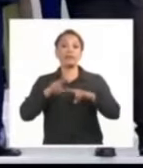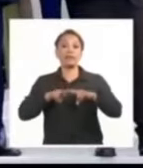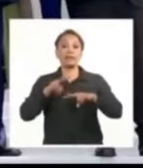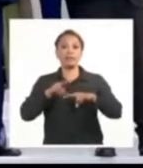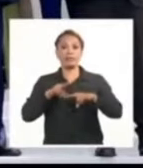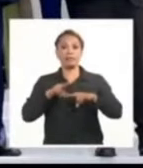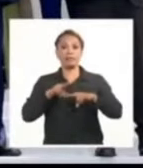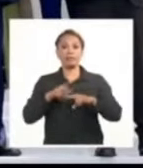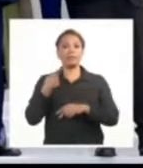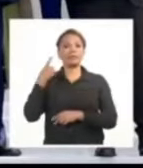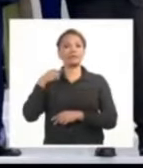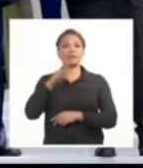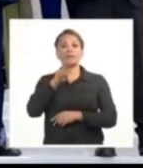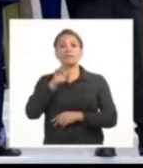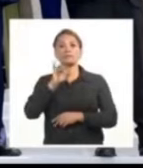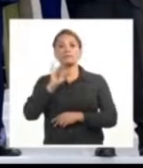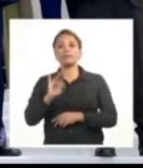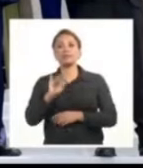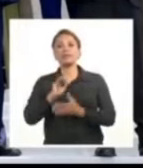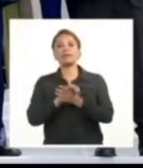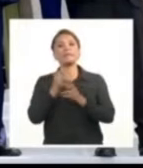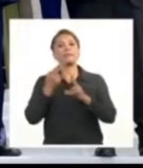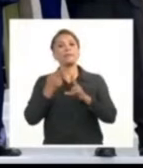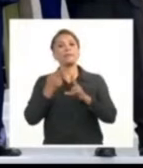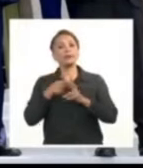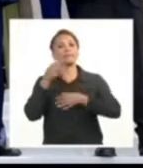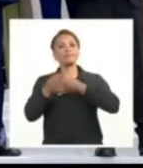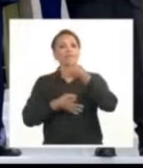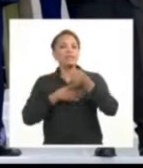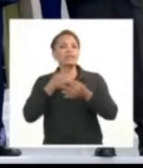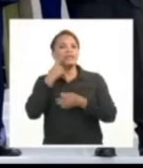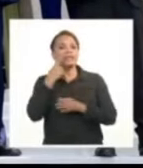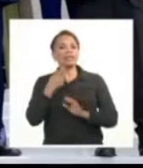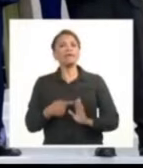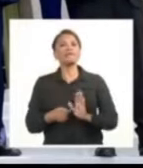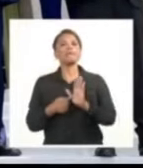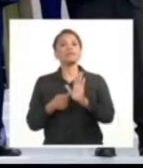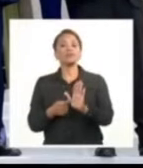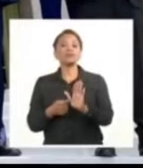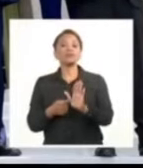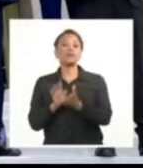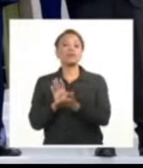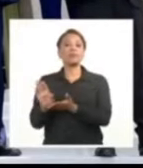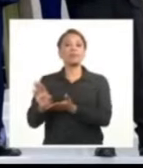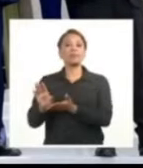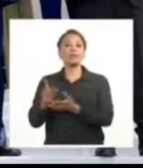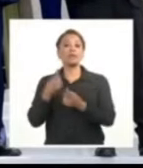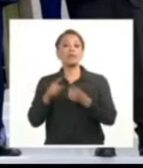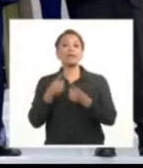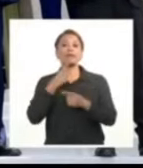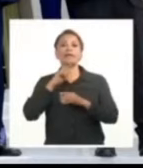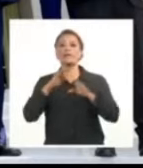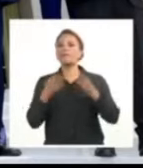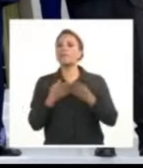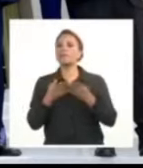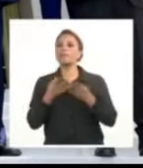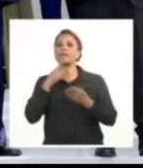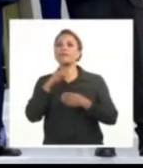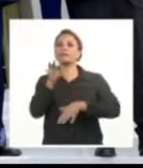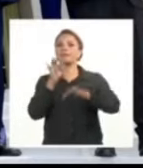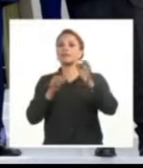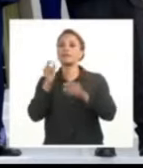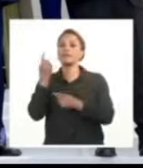27 de mayo marcó sin ambajes el repudio a las exclusiones y al trato discriminatorio y selectivo